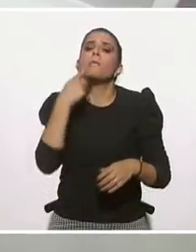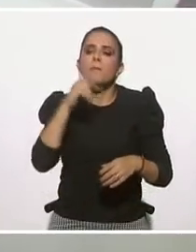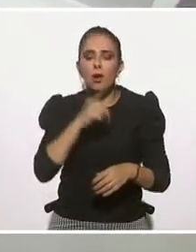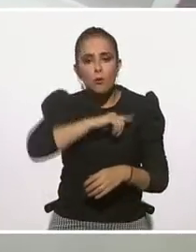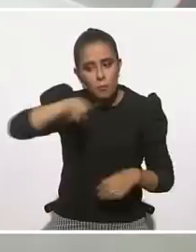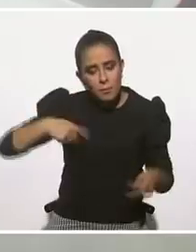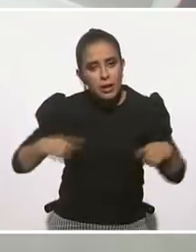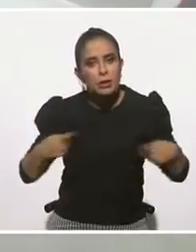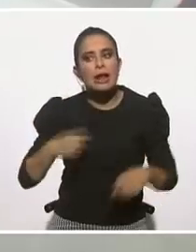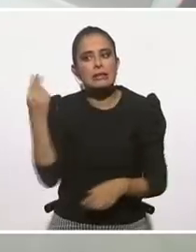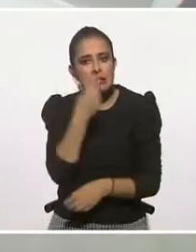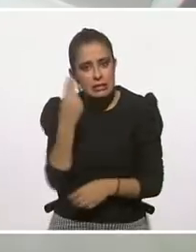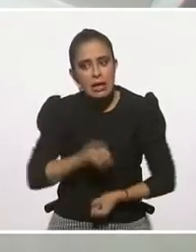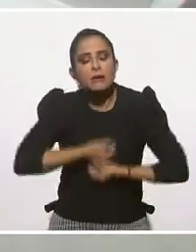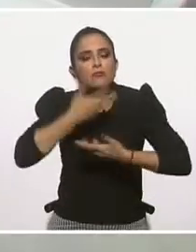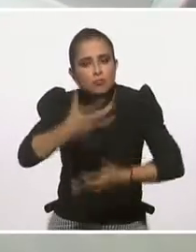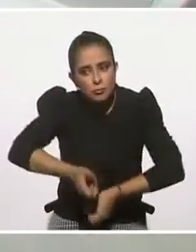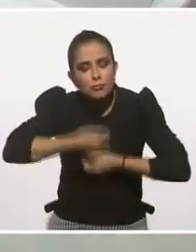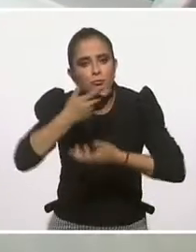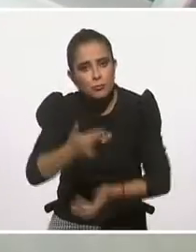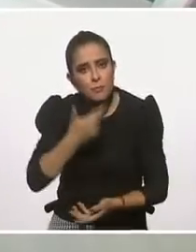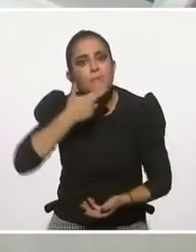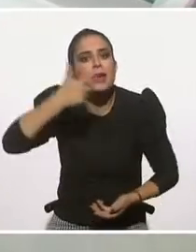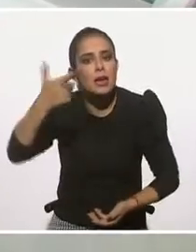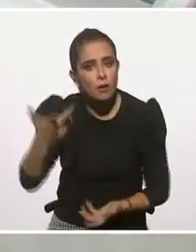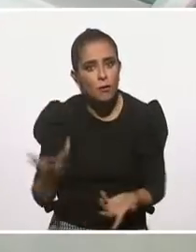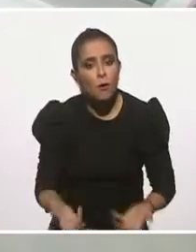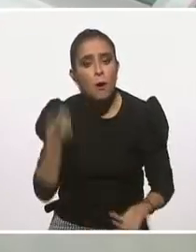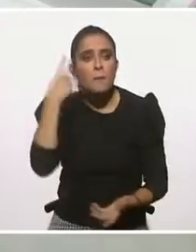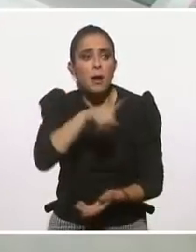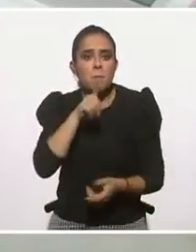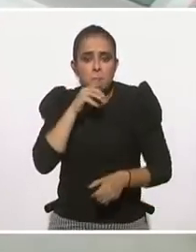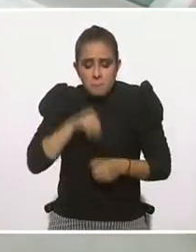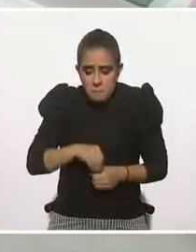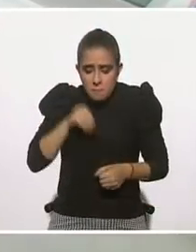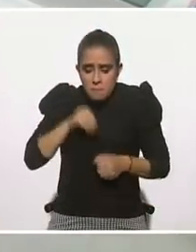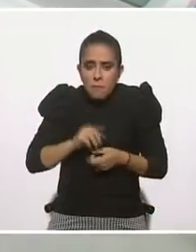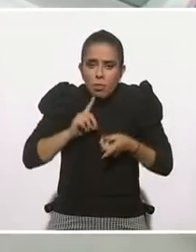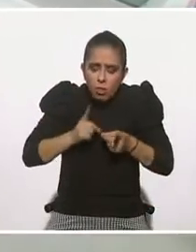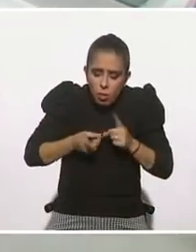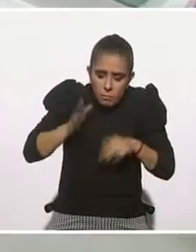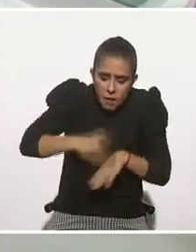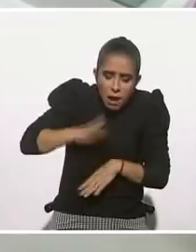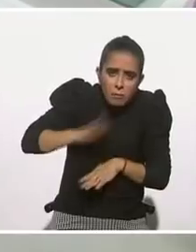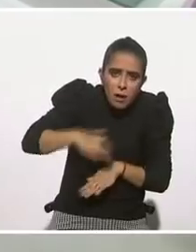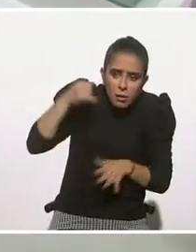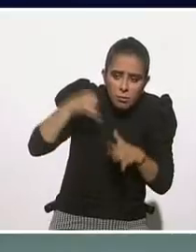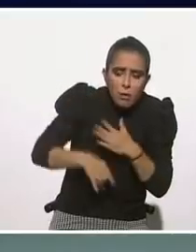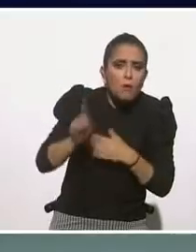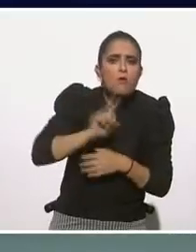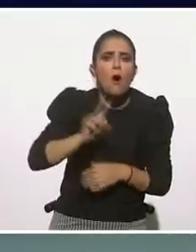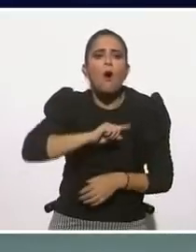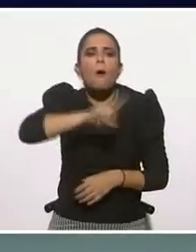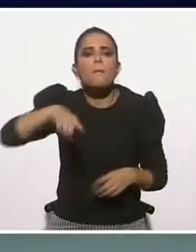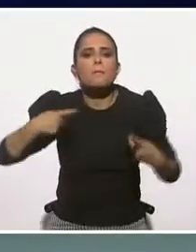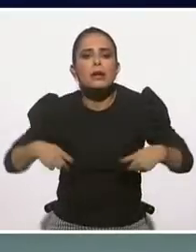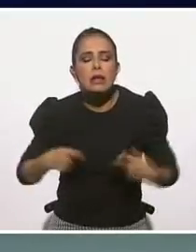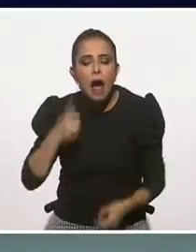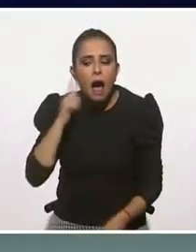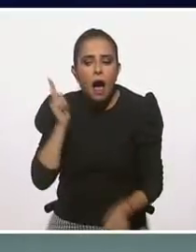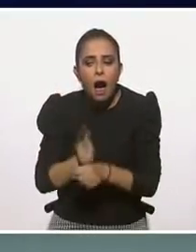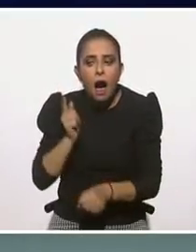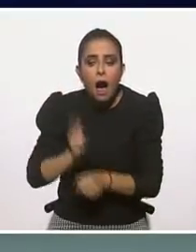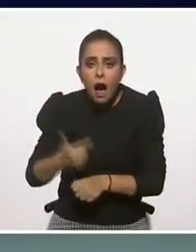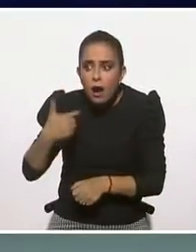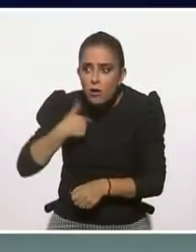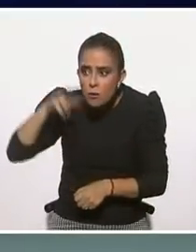oportunidad de empezar a hablar de esas cosas, que empezamos a poner la forma de, ¿saben qué? La manera en la que estamos manejando las emociones no nos están ayudando, se